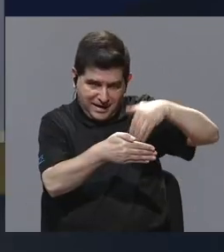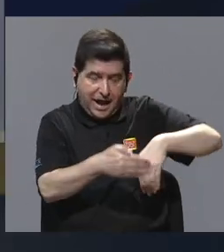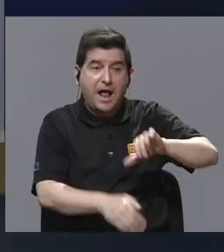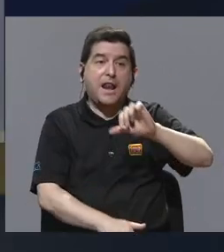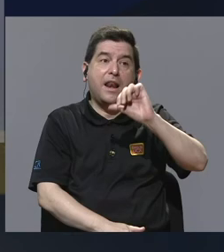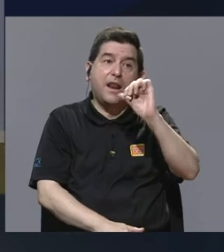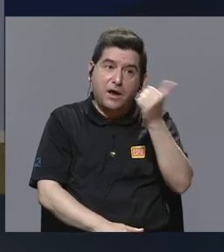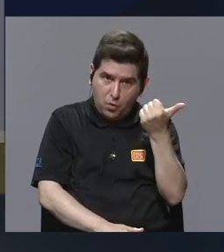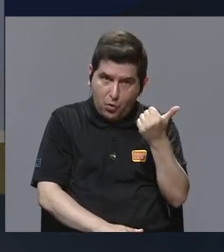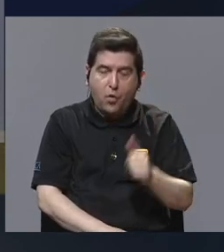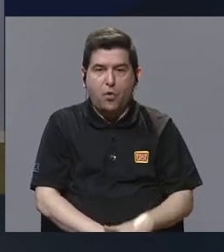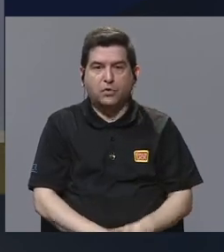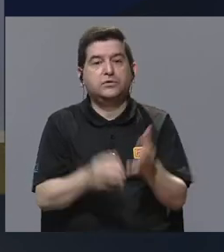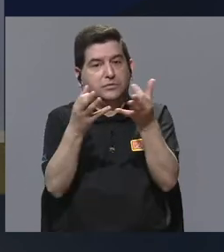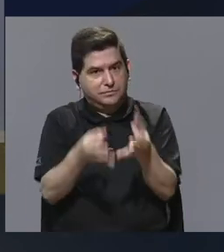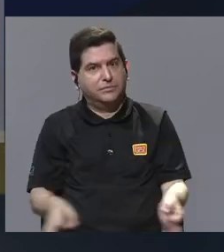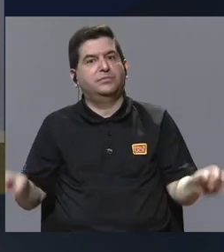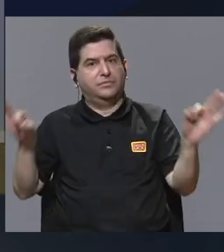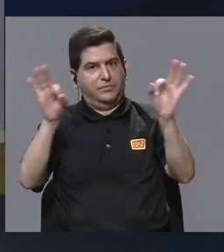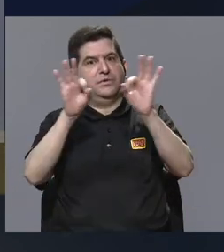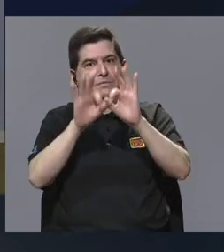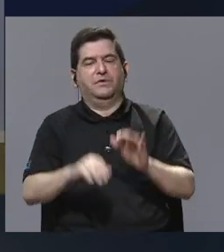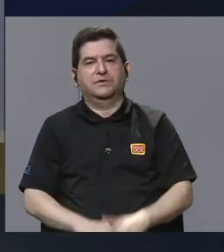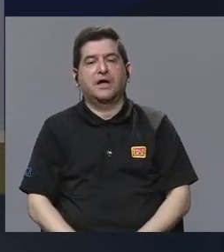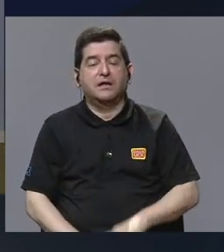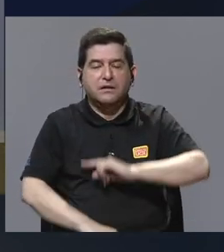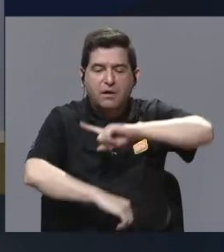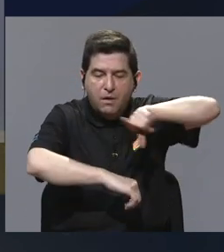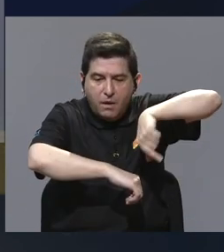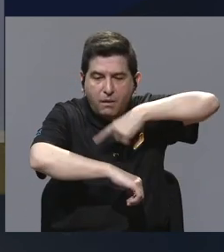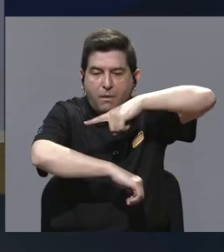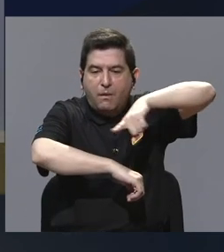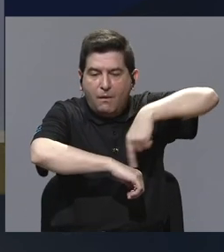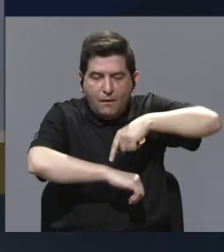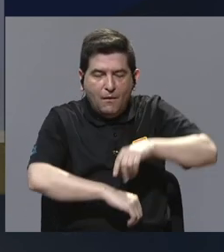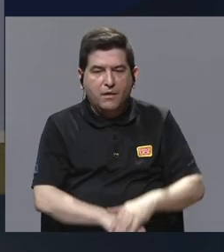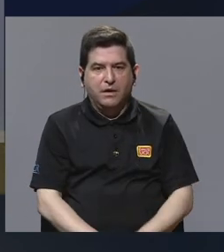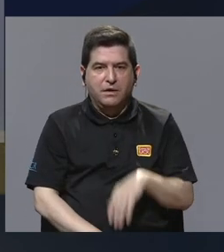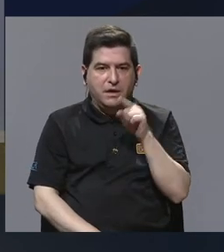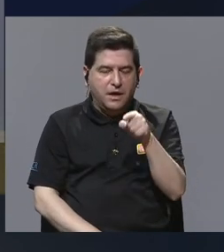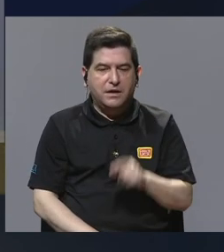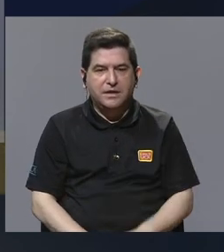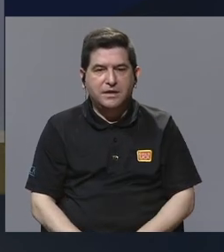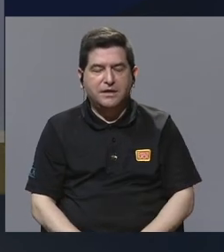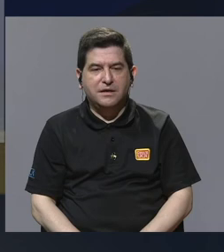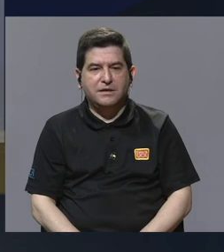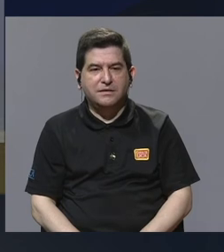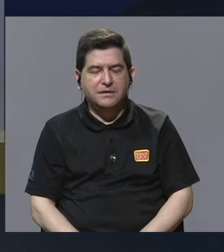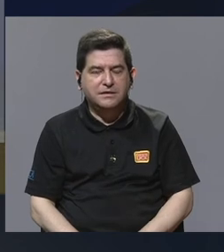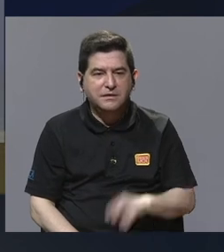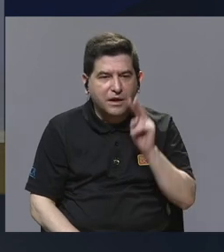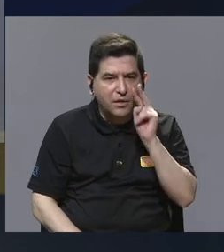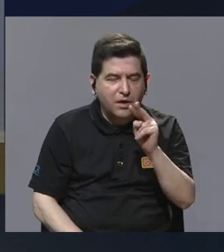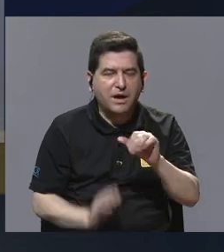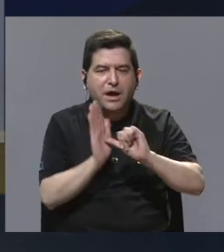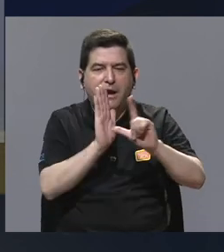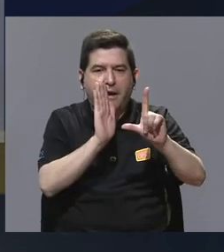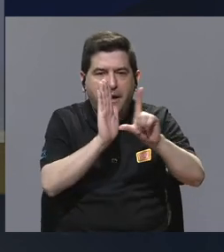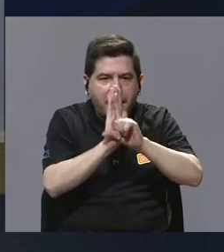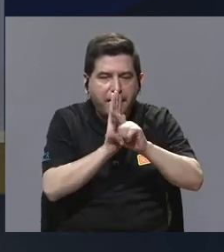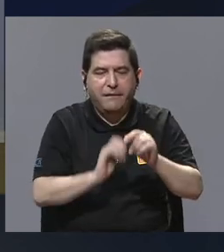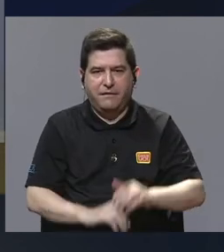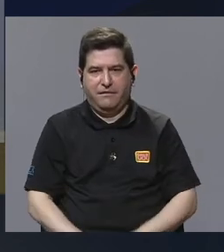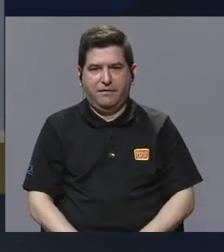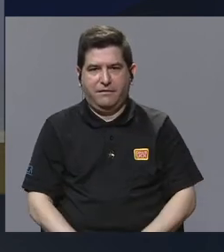que ese es otro también súper importante, que fueron horas de horas de ver la Asamblea